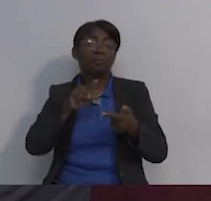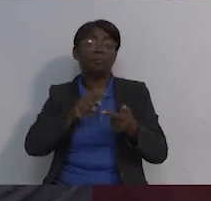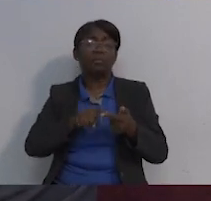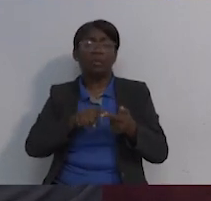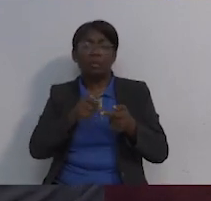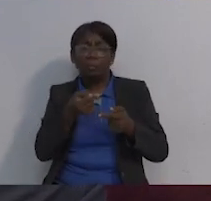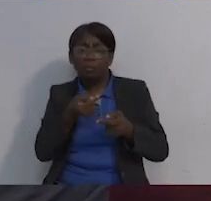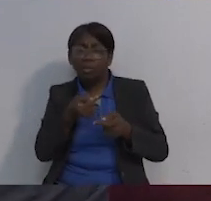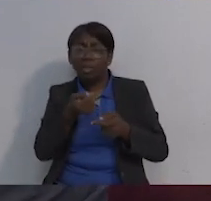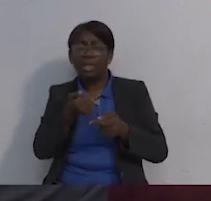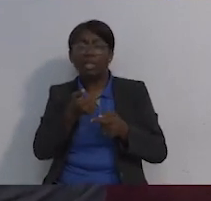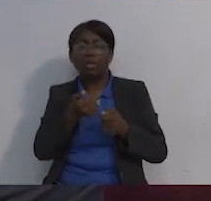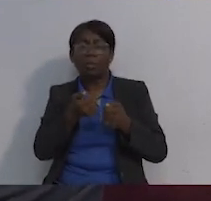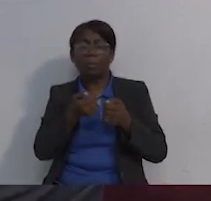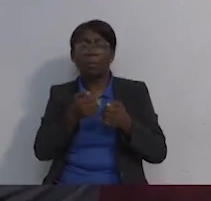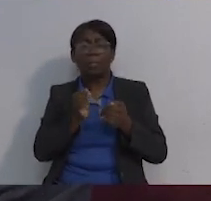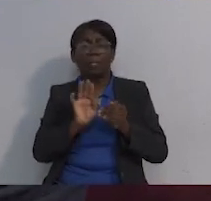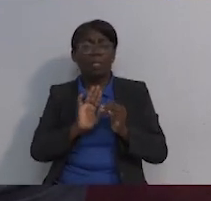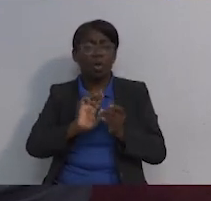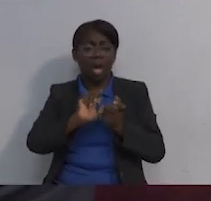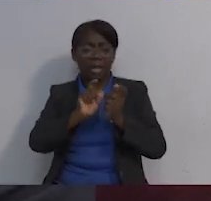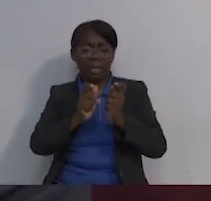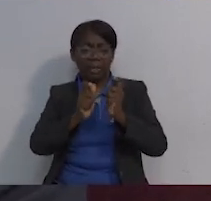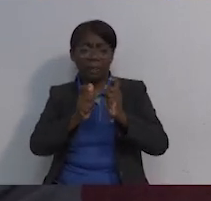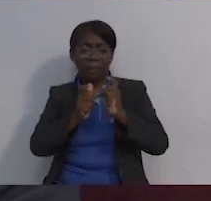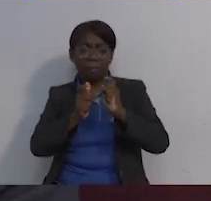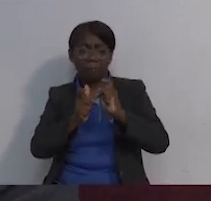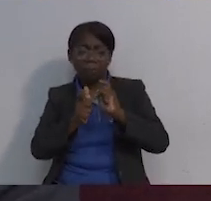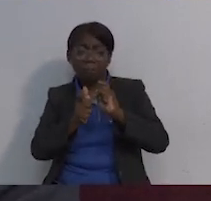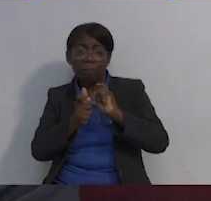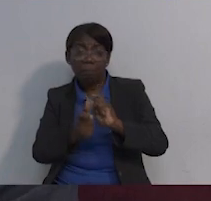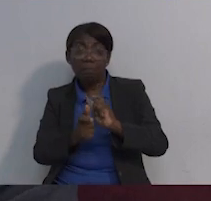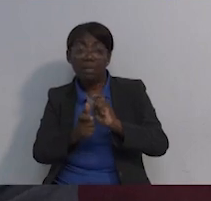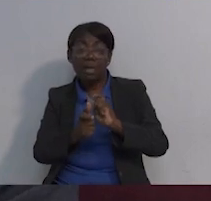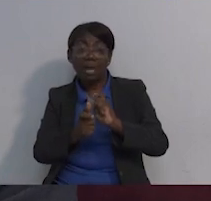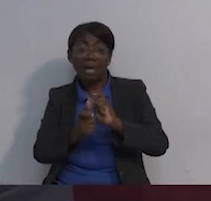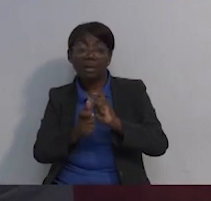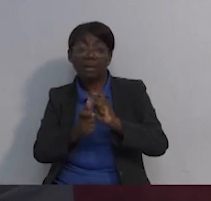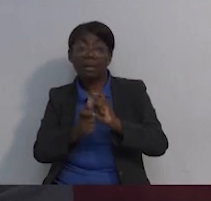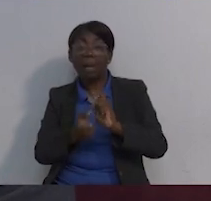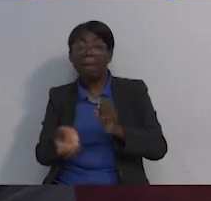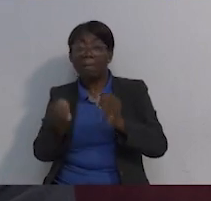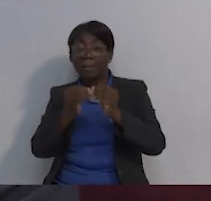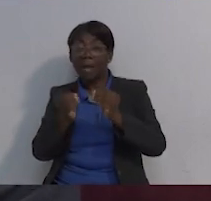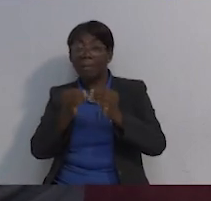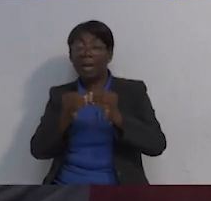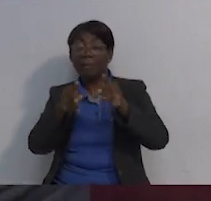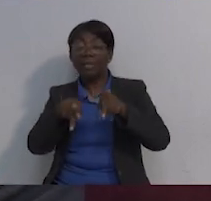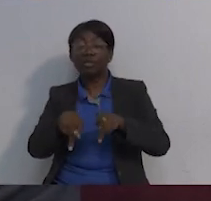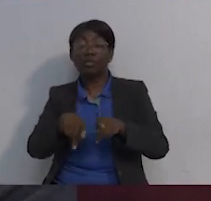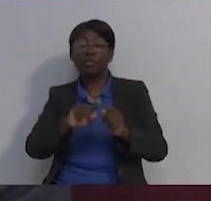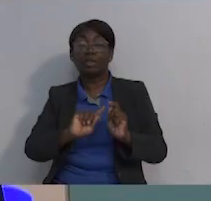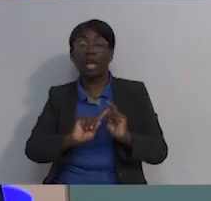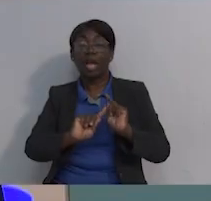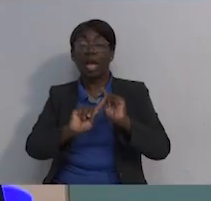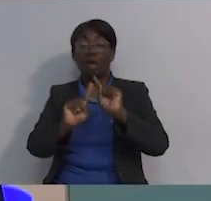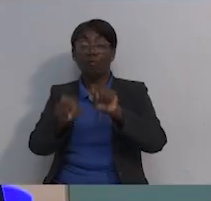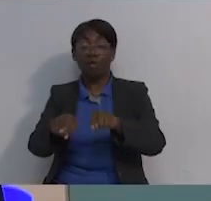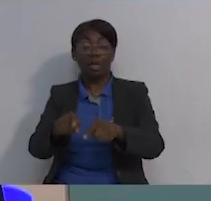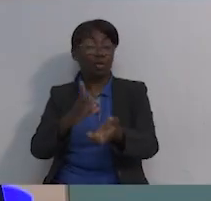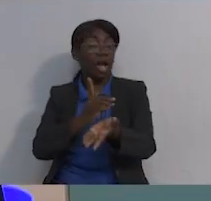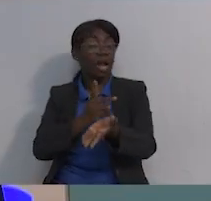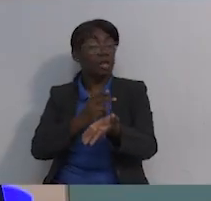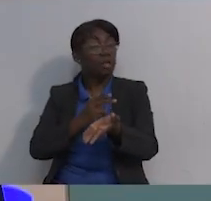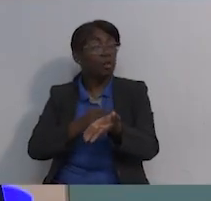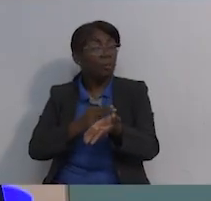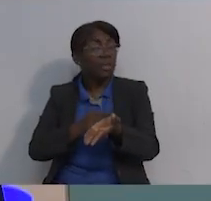final de 2020, que cuando empezó un poco a reiniciar la llegada de pacientes al